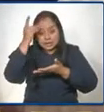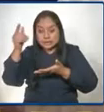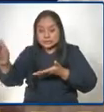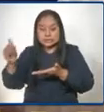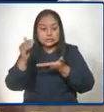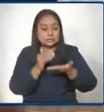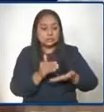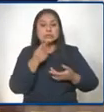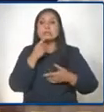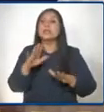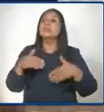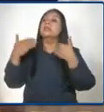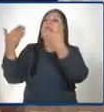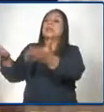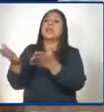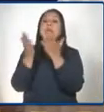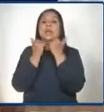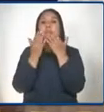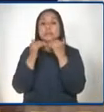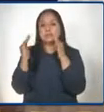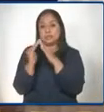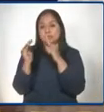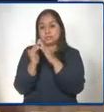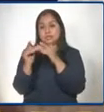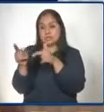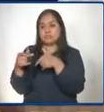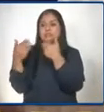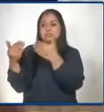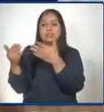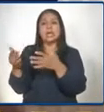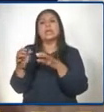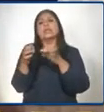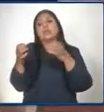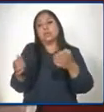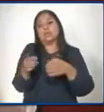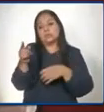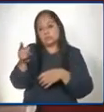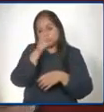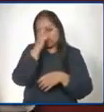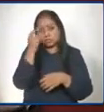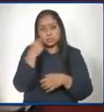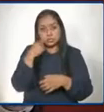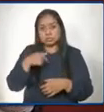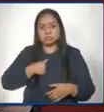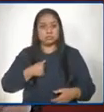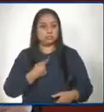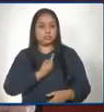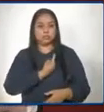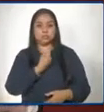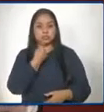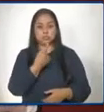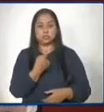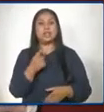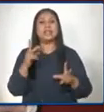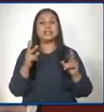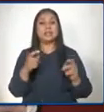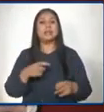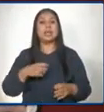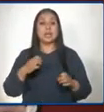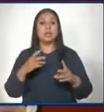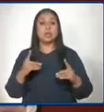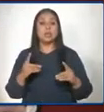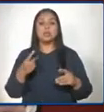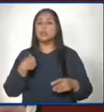llevando alimentos a las casas. Entonces, más que todo, el trabajo nuestro, yo siempre lo he dicho, en el sector de educación, hemos